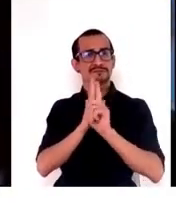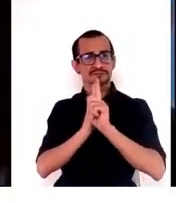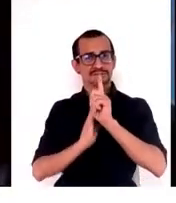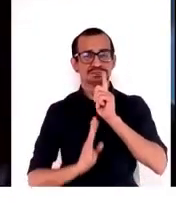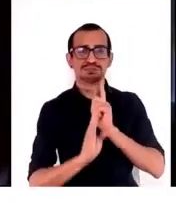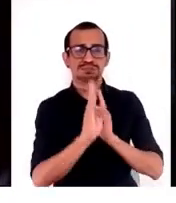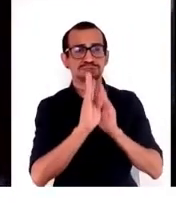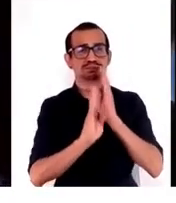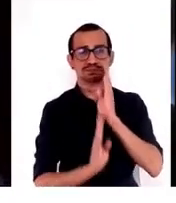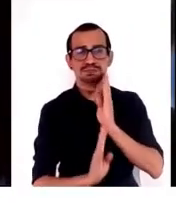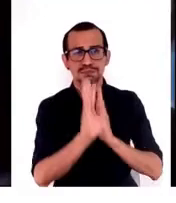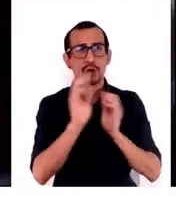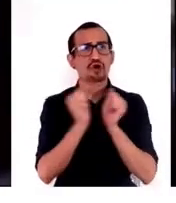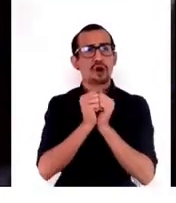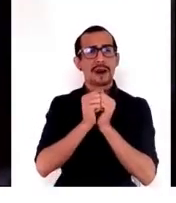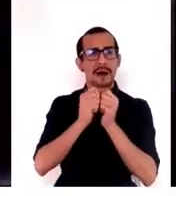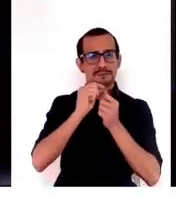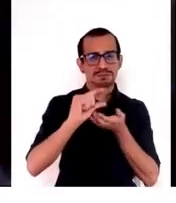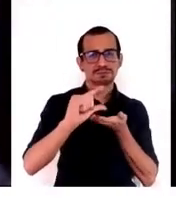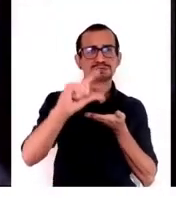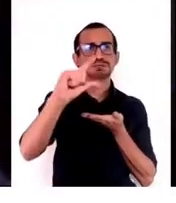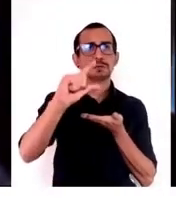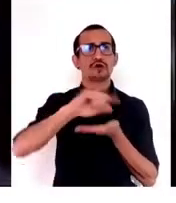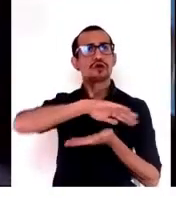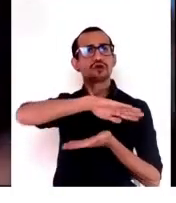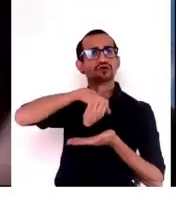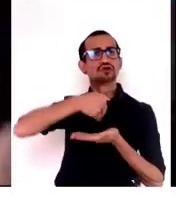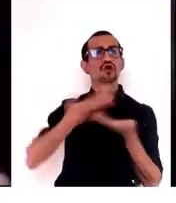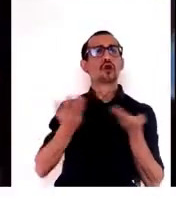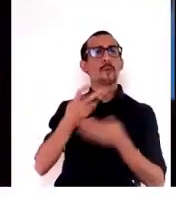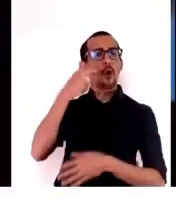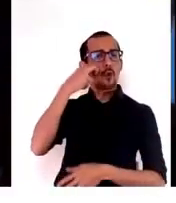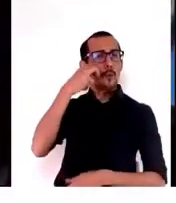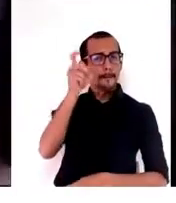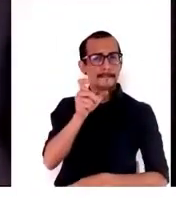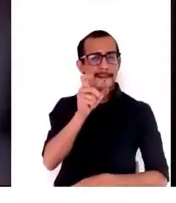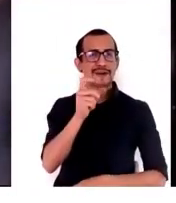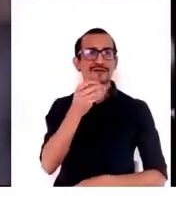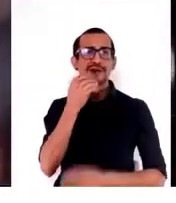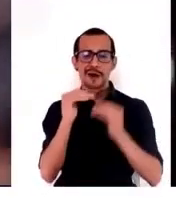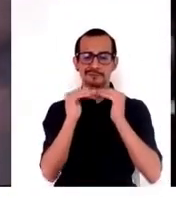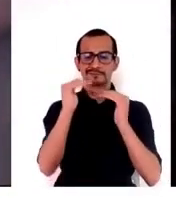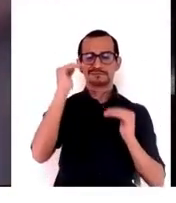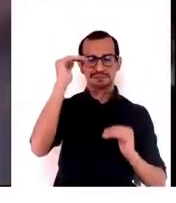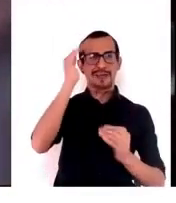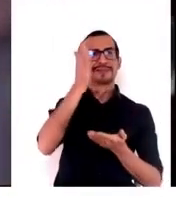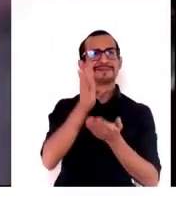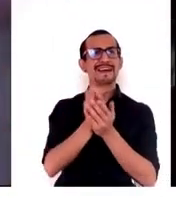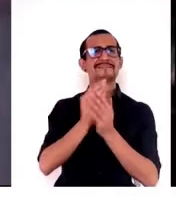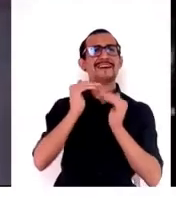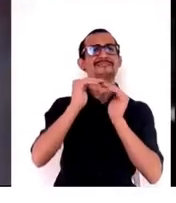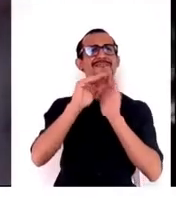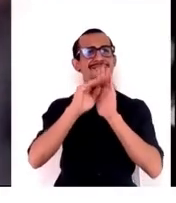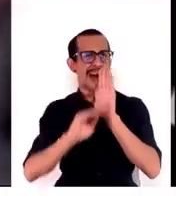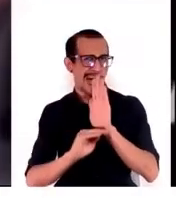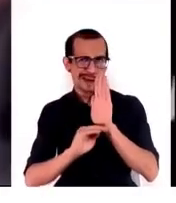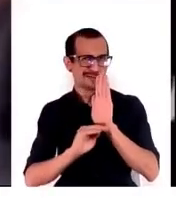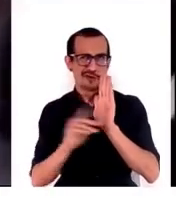con la progresión de cómo nosotros como humanos la desecualidad debería bajar, no subir.